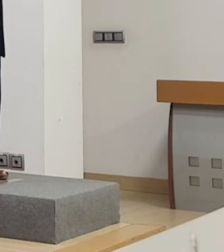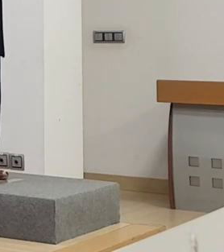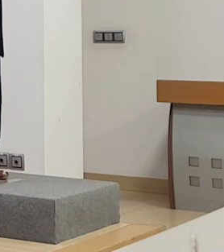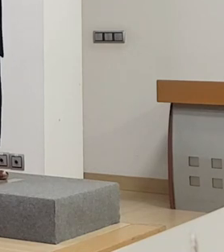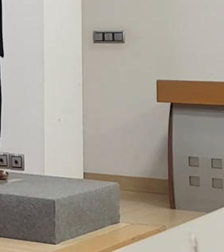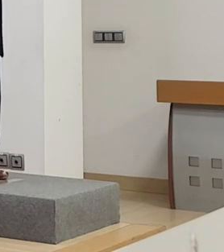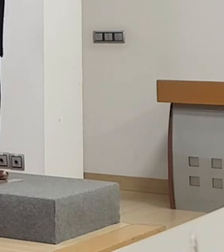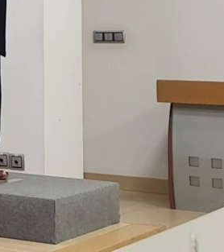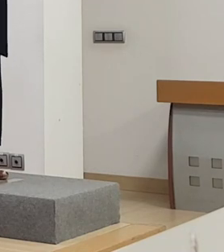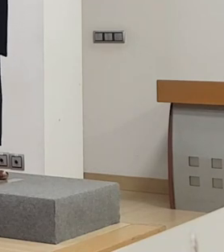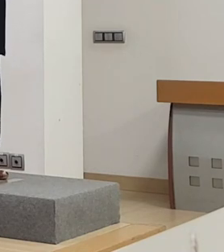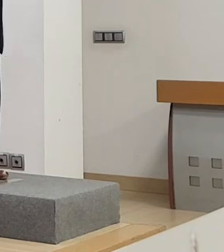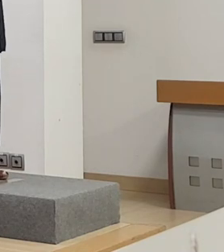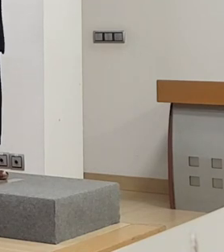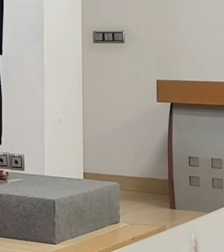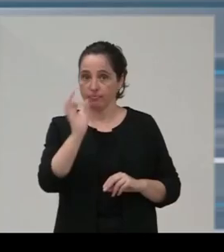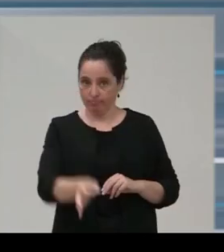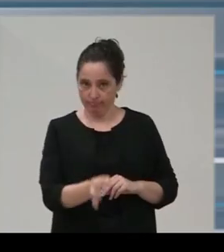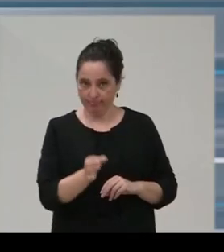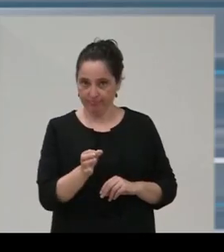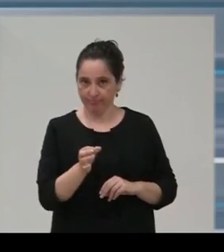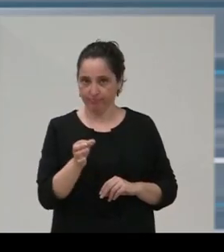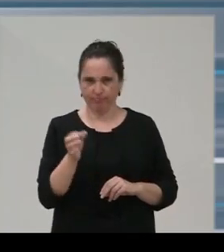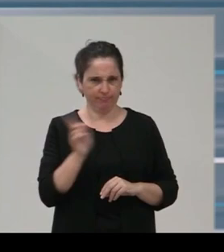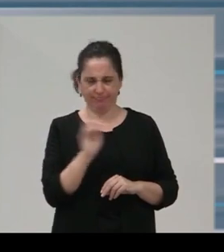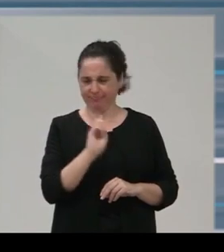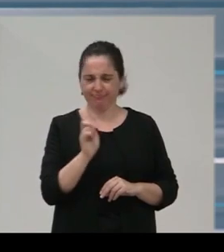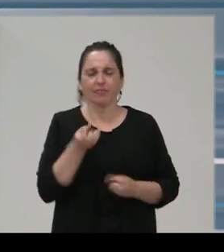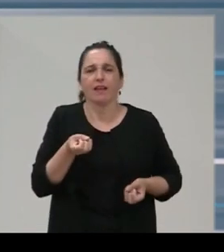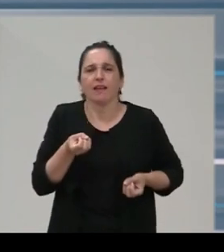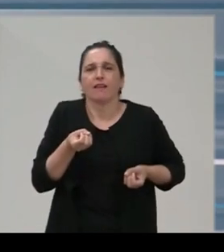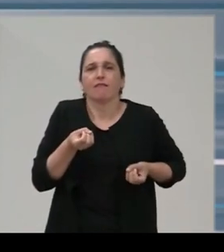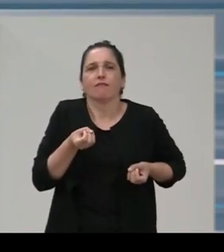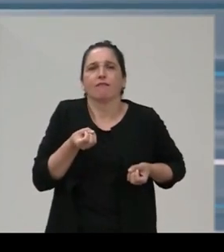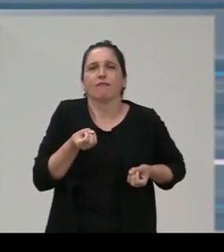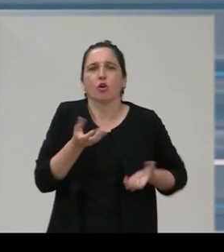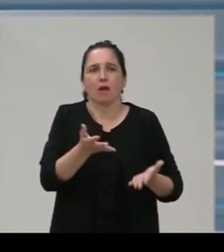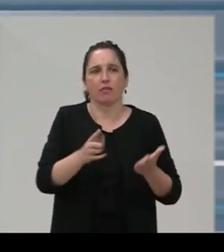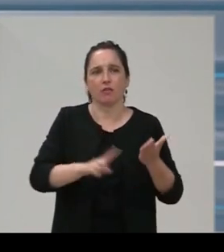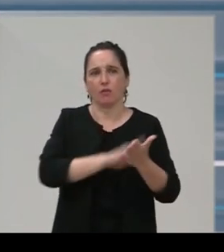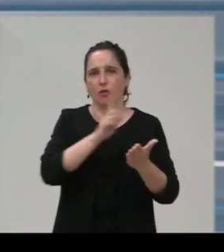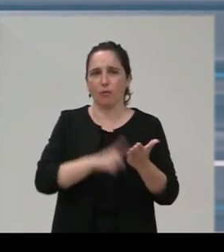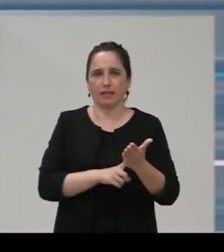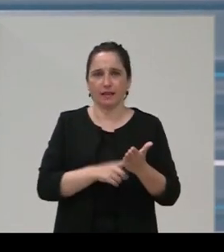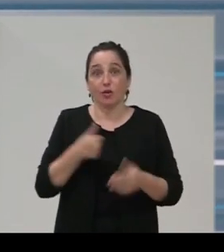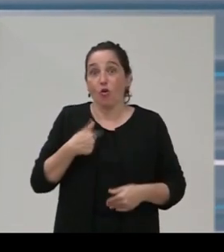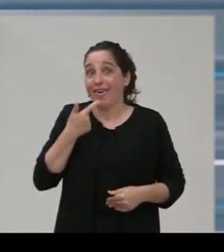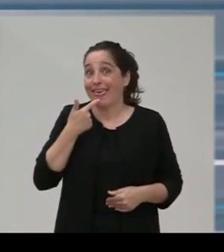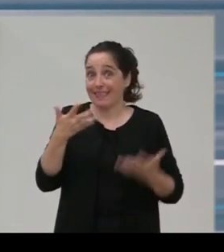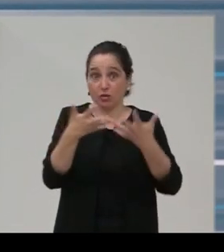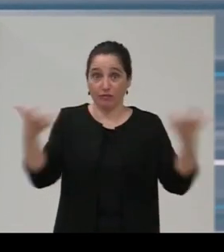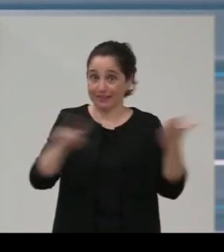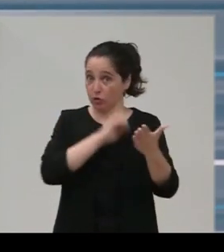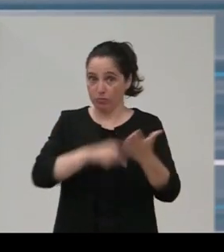posible contestarlo si fuera cierto pero esa es una información sesgada o parcial porque está